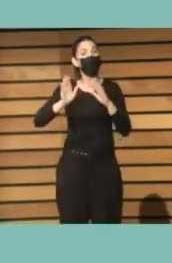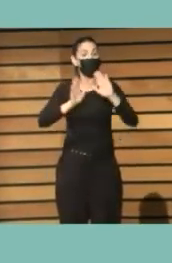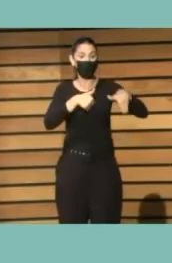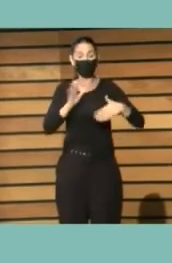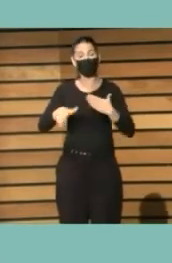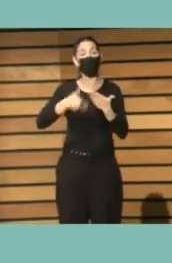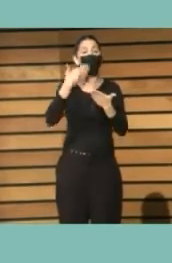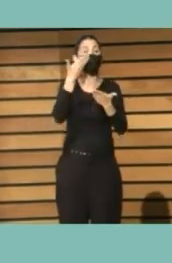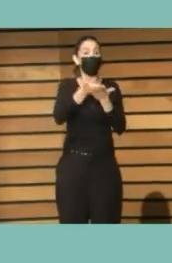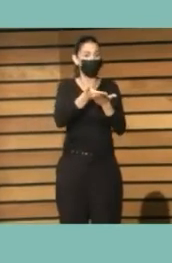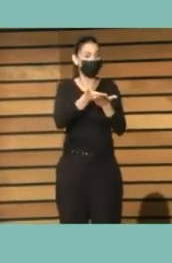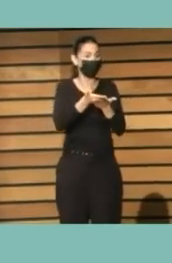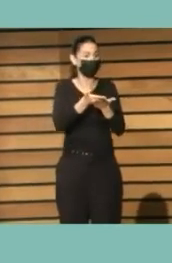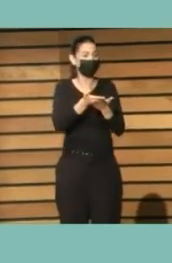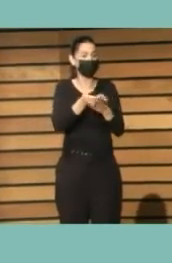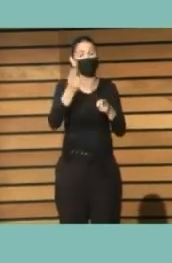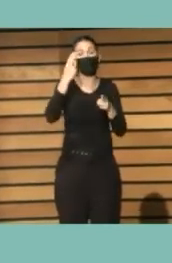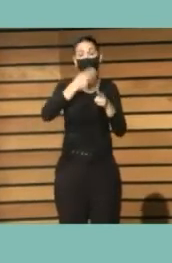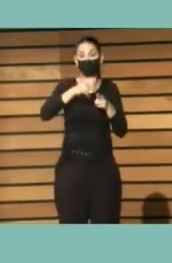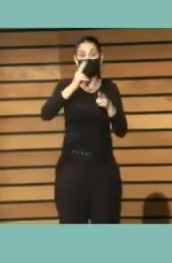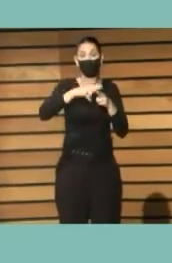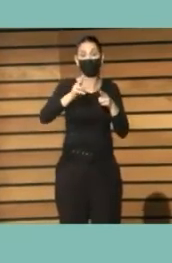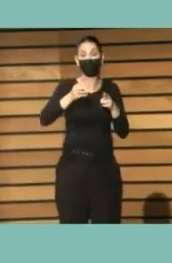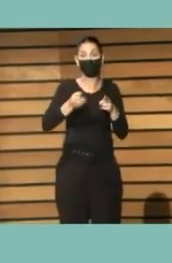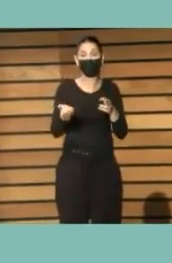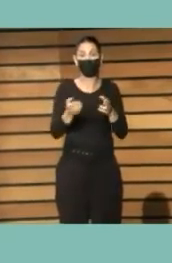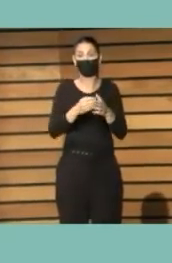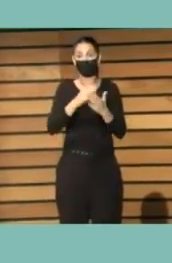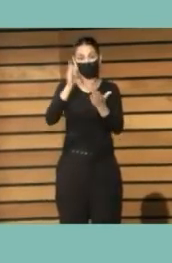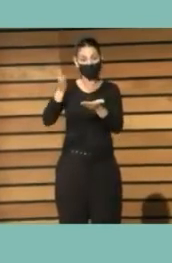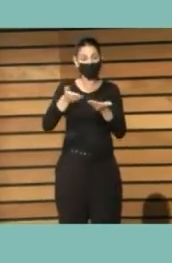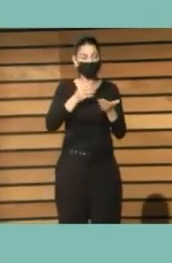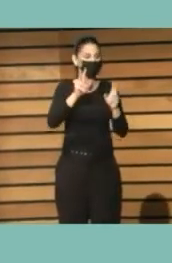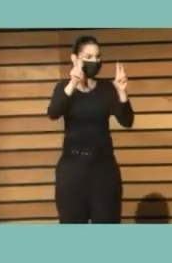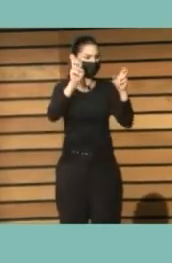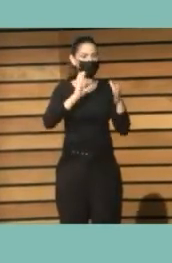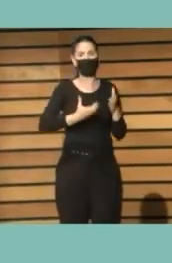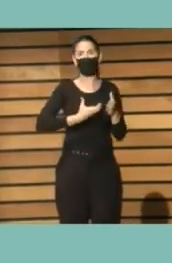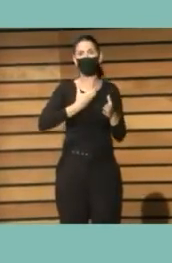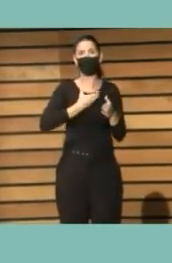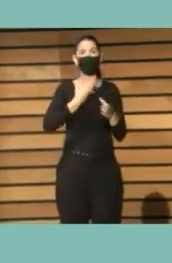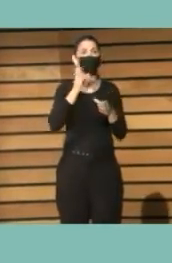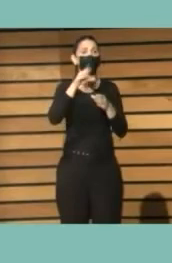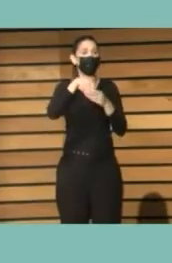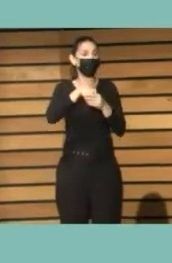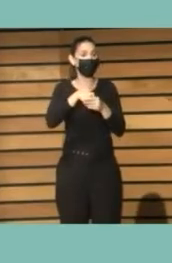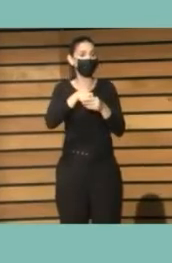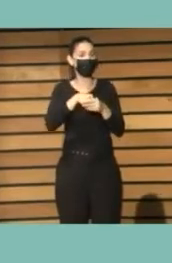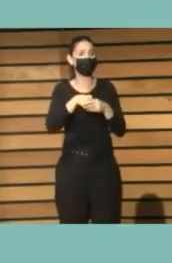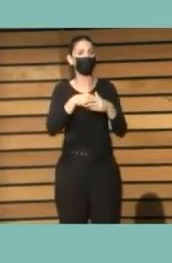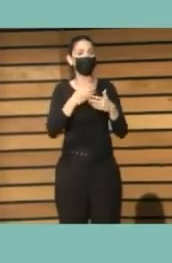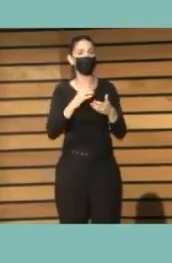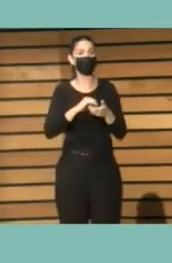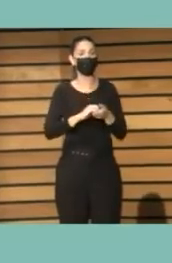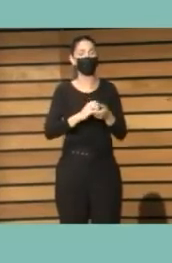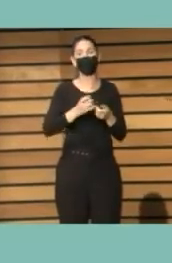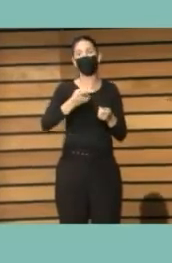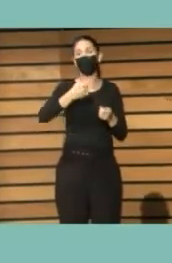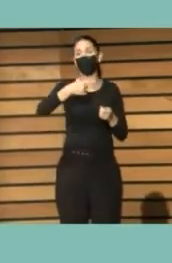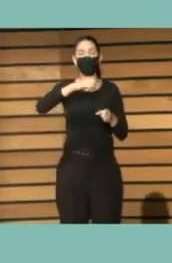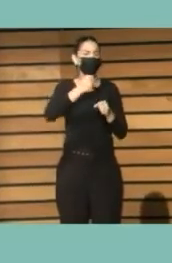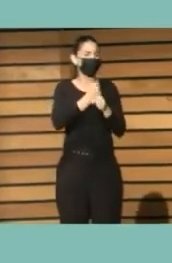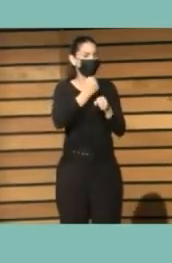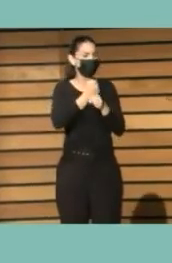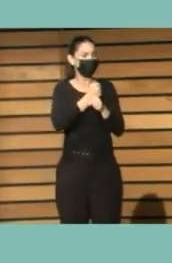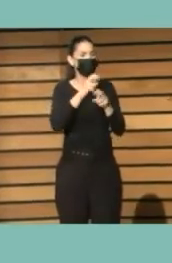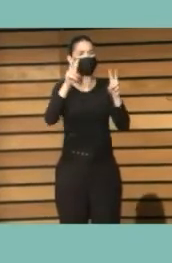incidencia política autoridades sean del propio ayuntamiento es decir una incidencia política en el propio ente bueno nosotros trabajamos sobre